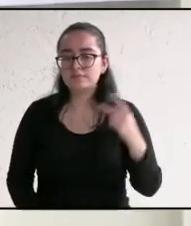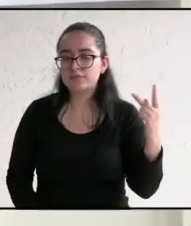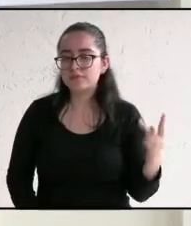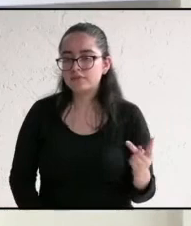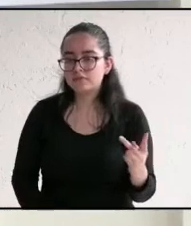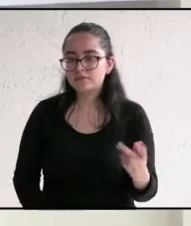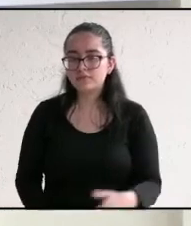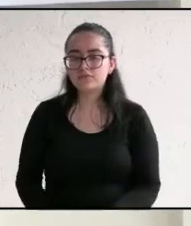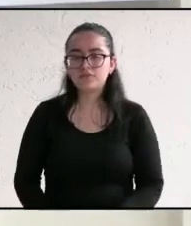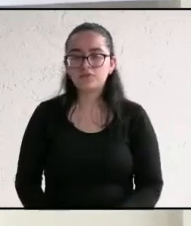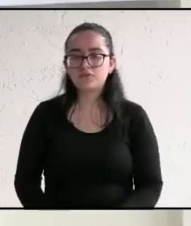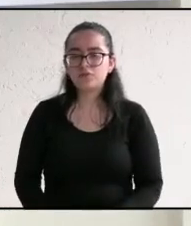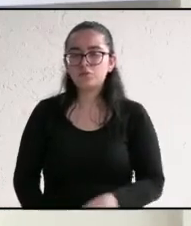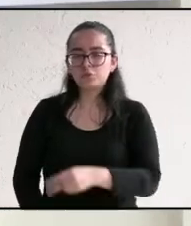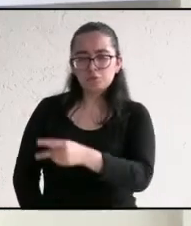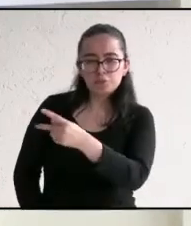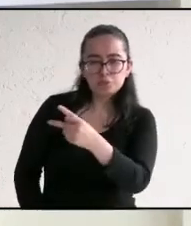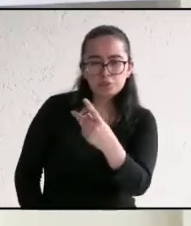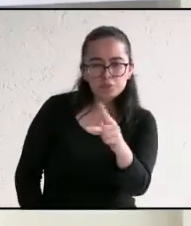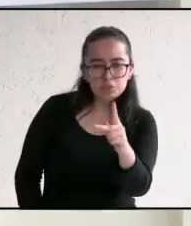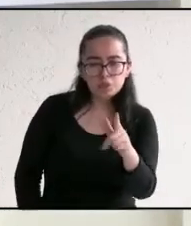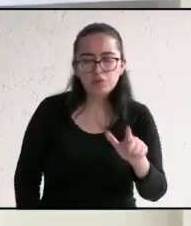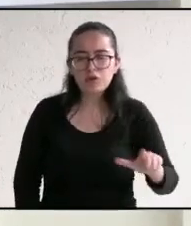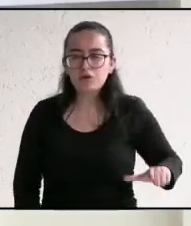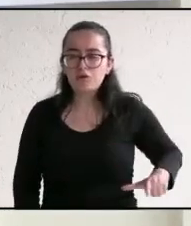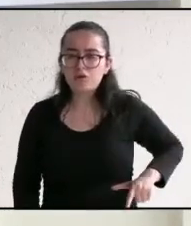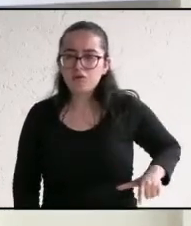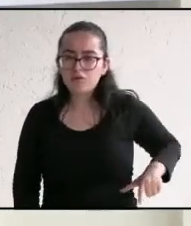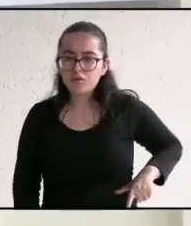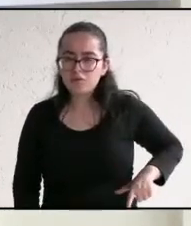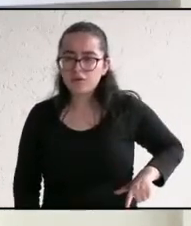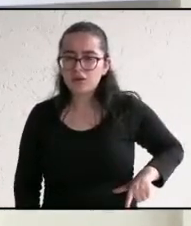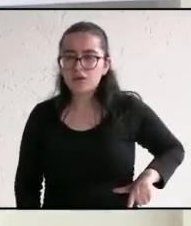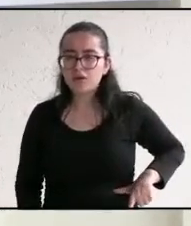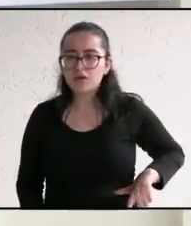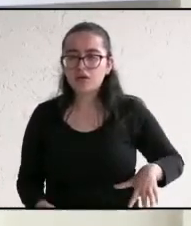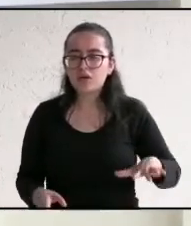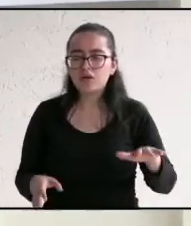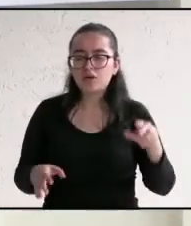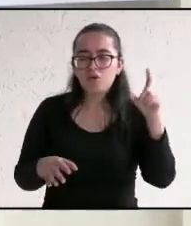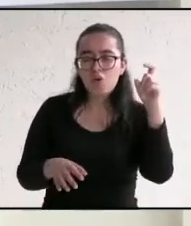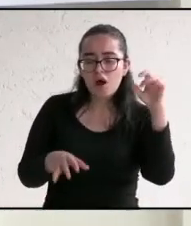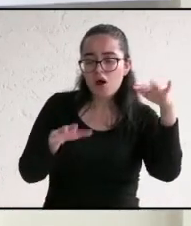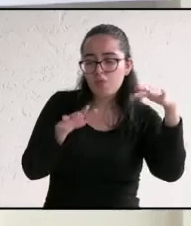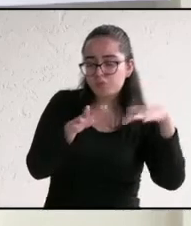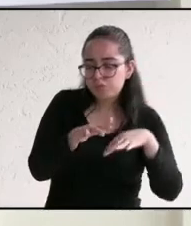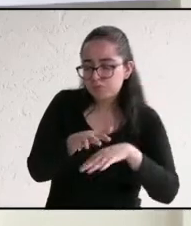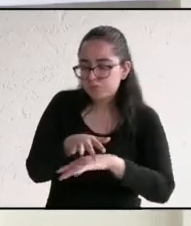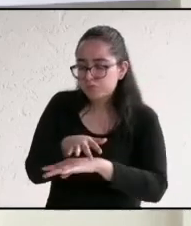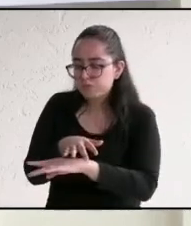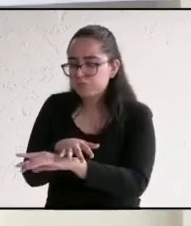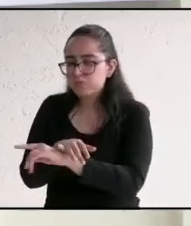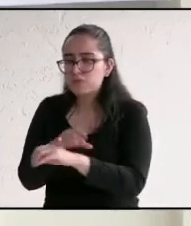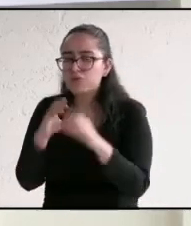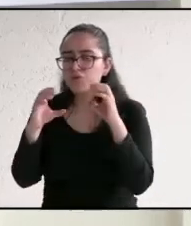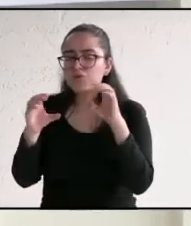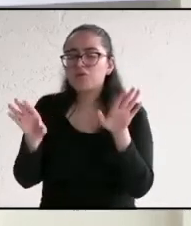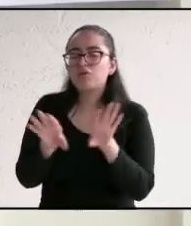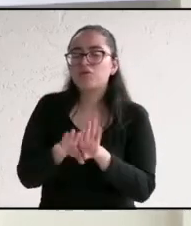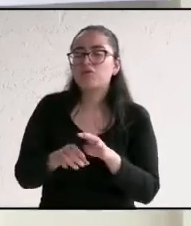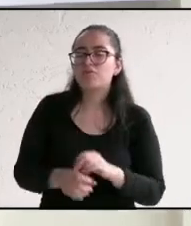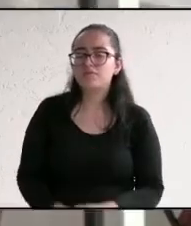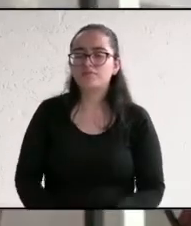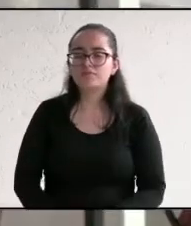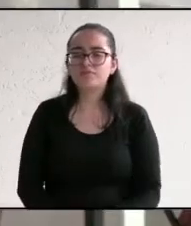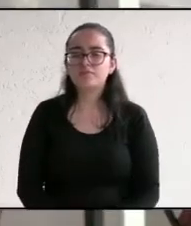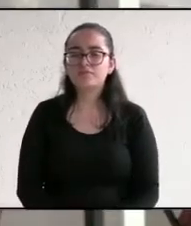¿qué gestiones realizará su gobierno para que se pongan en marcha las plantas de tratamiento del municipio? Adelante, candidata.